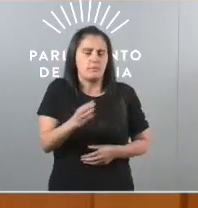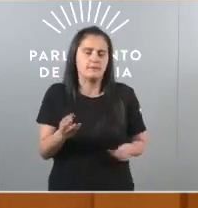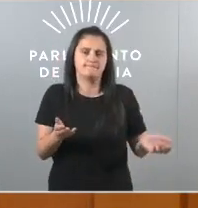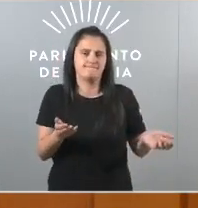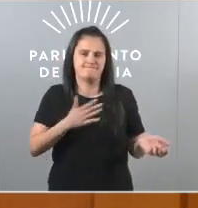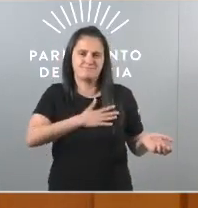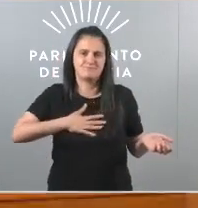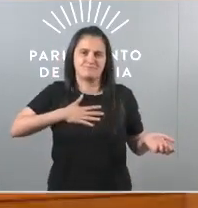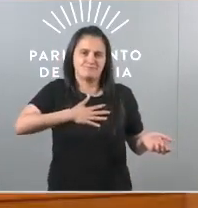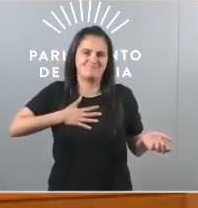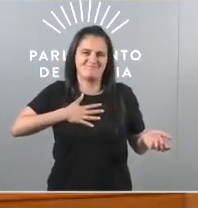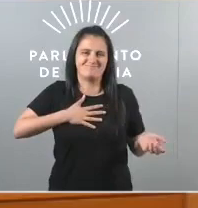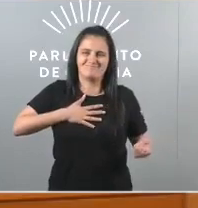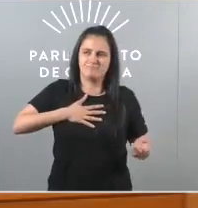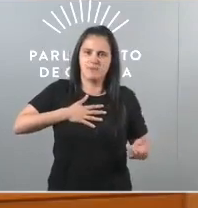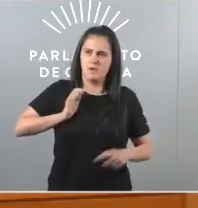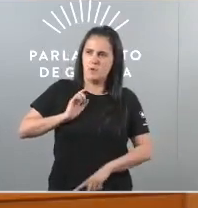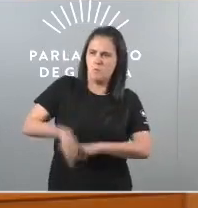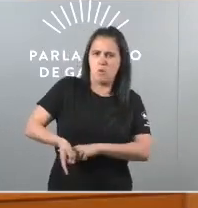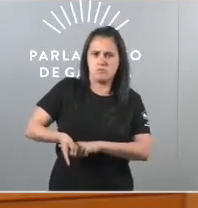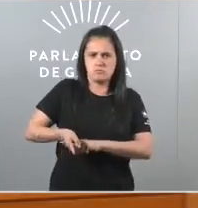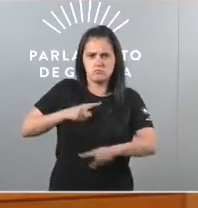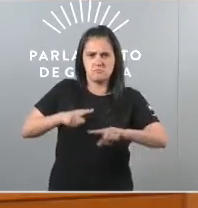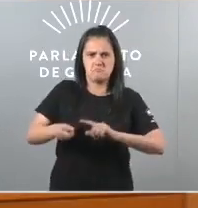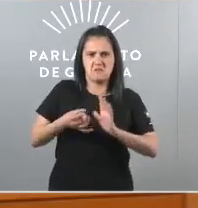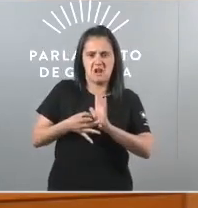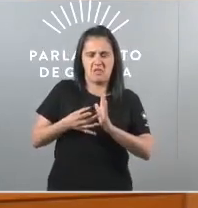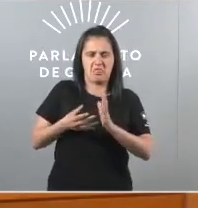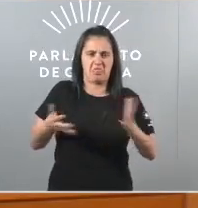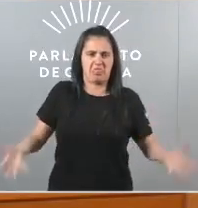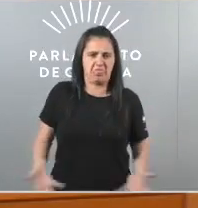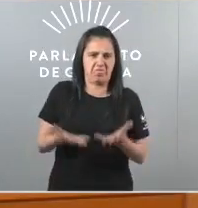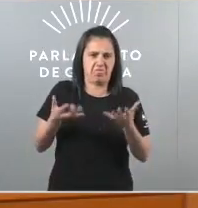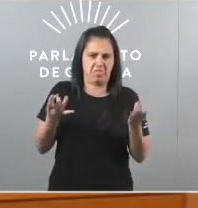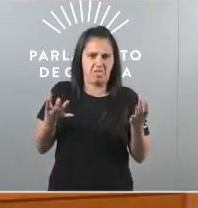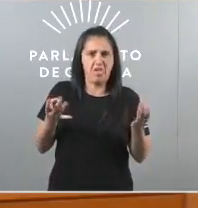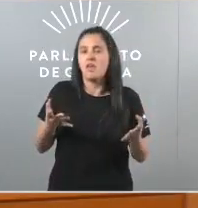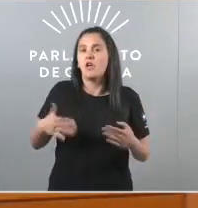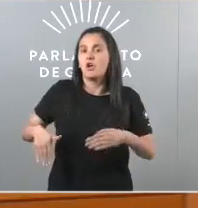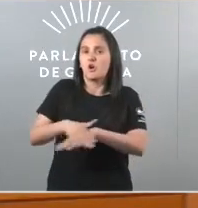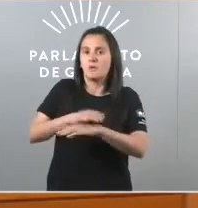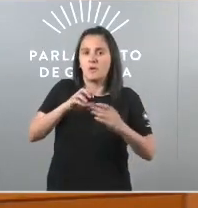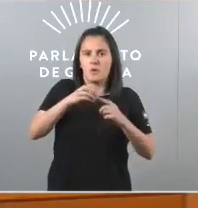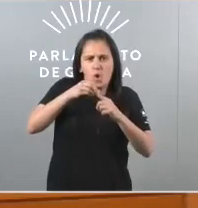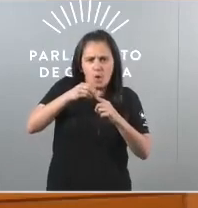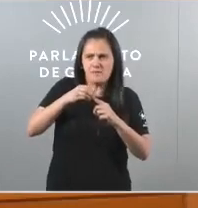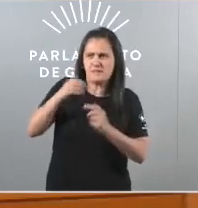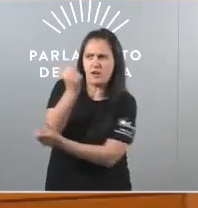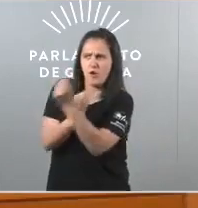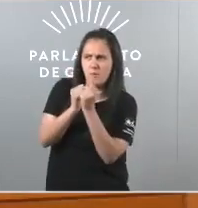moi cómodo imponendo unha democracia de baixa calidade gobernando para os lobbies económicos